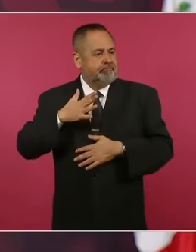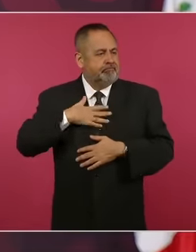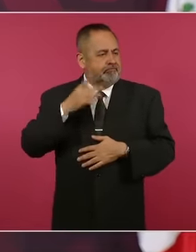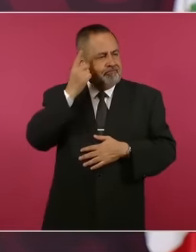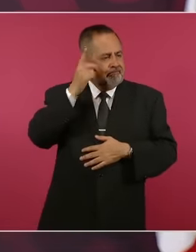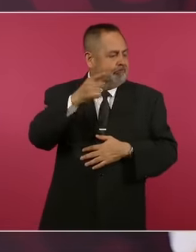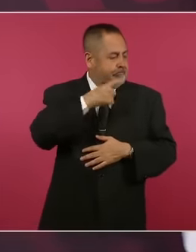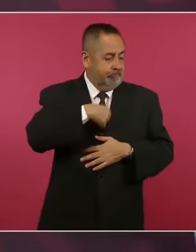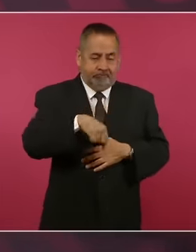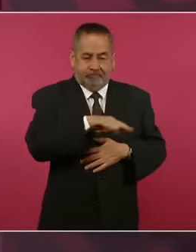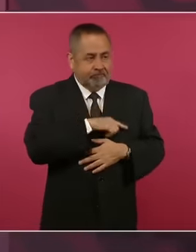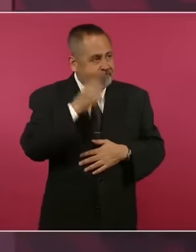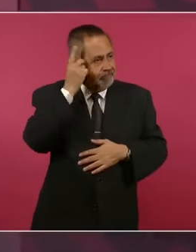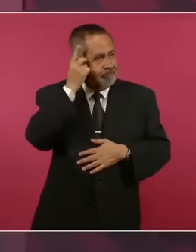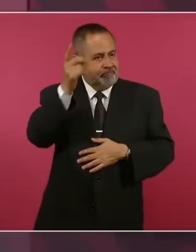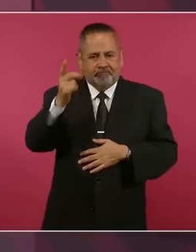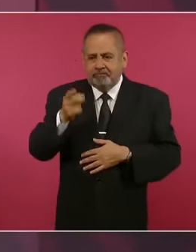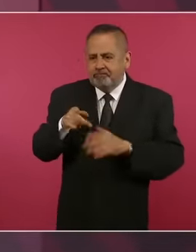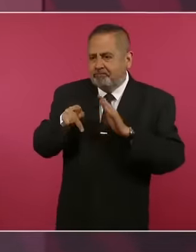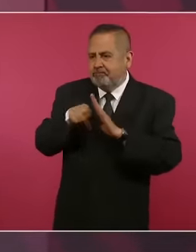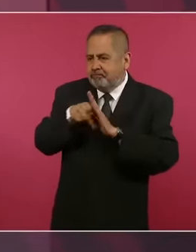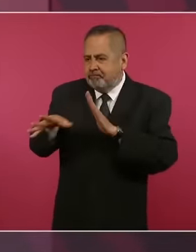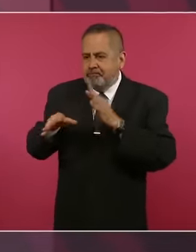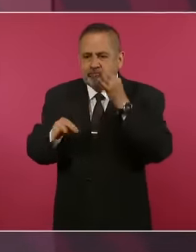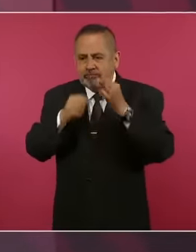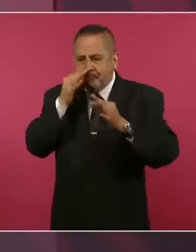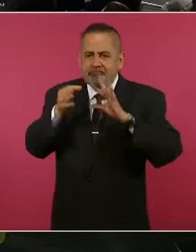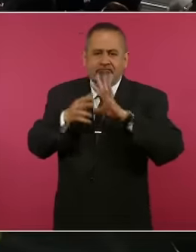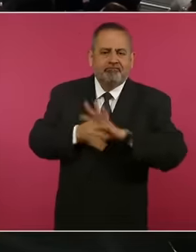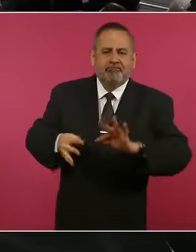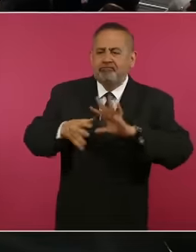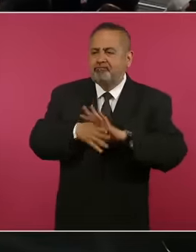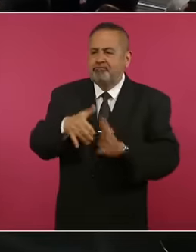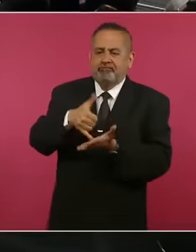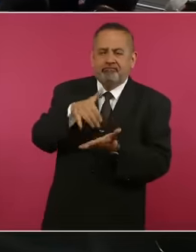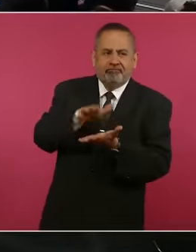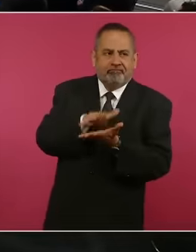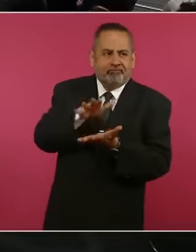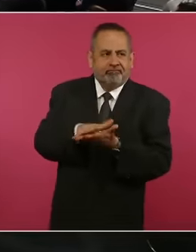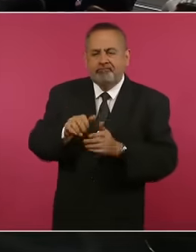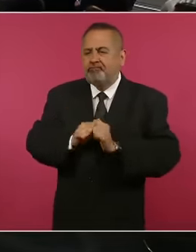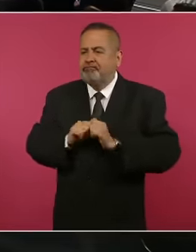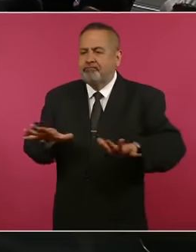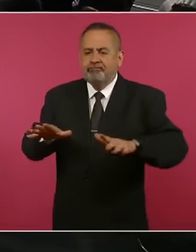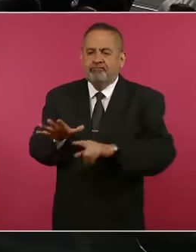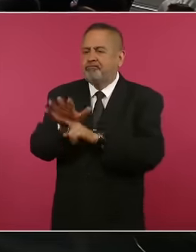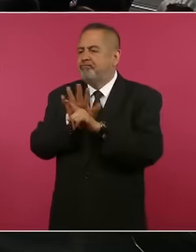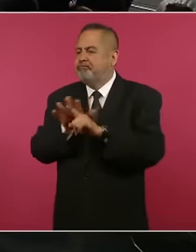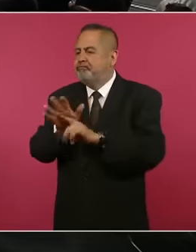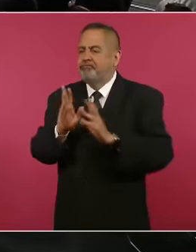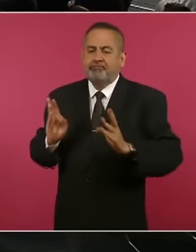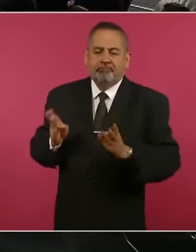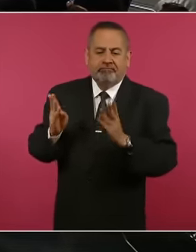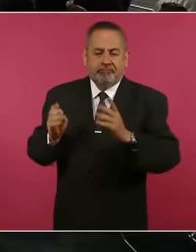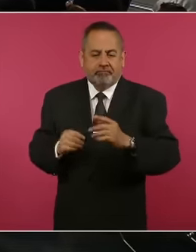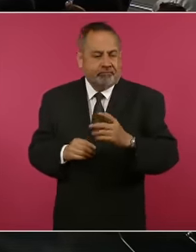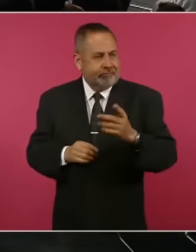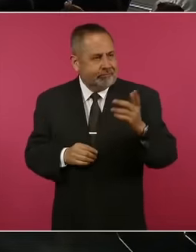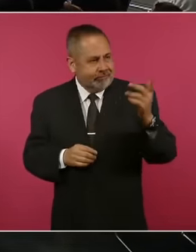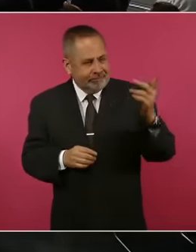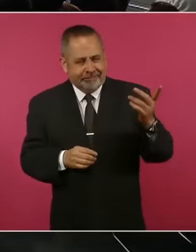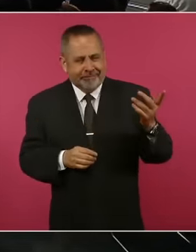de los principales periódicos de México.